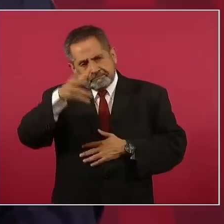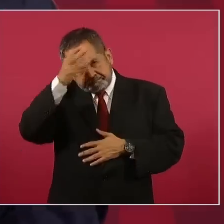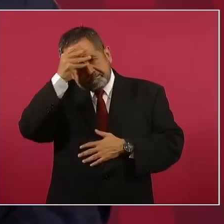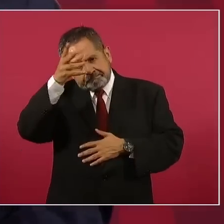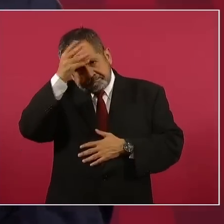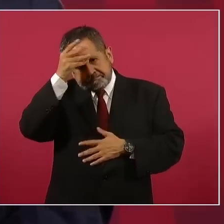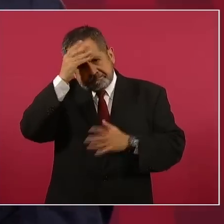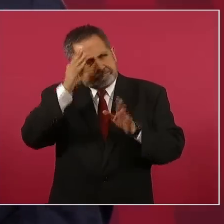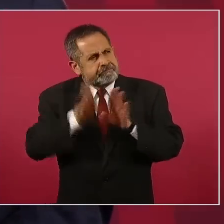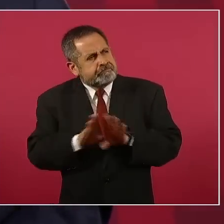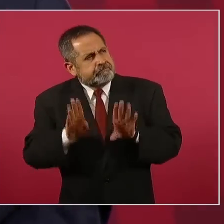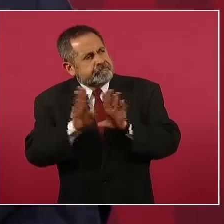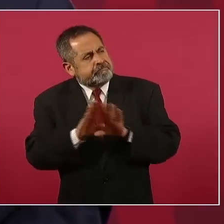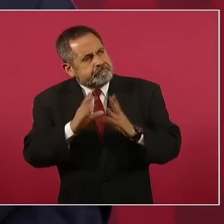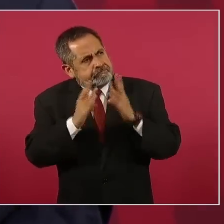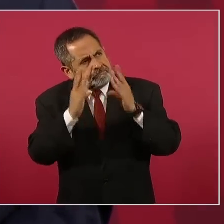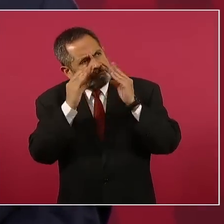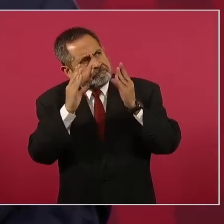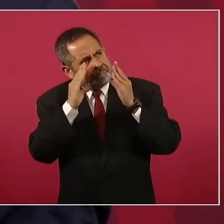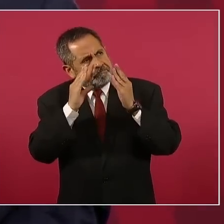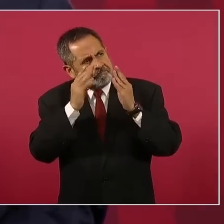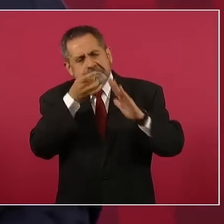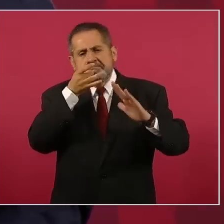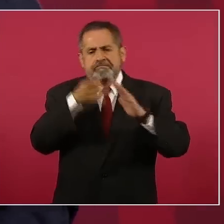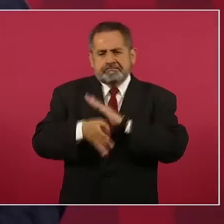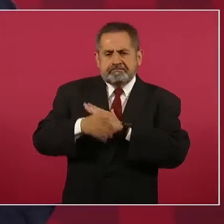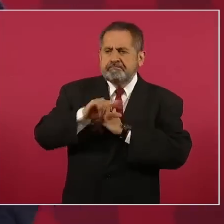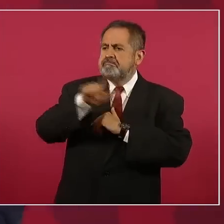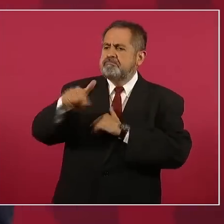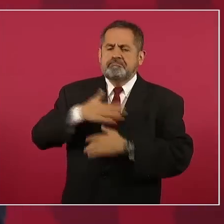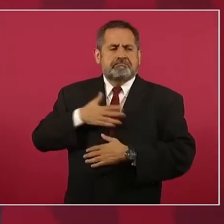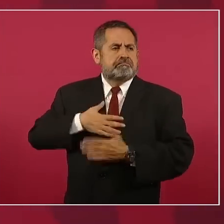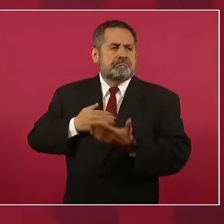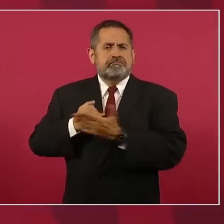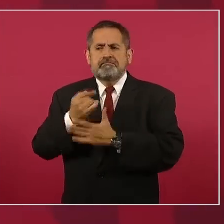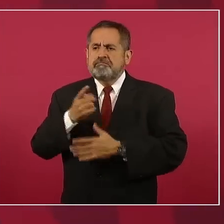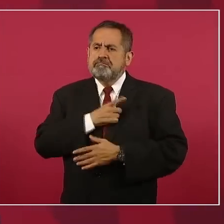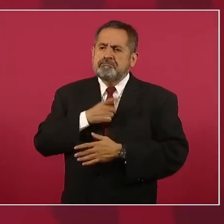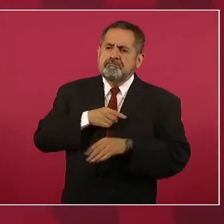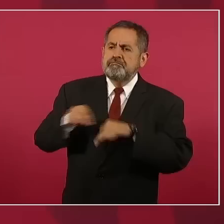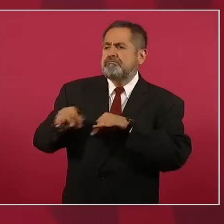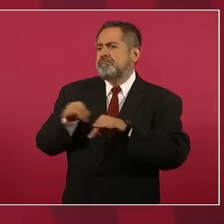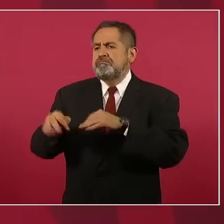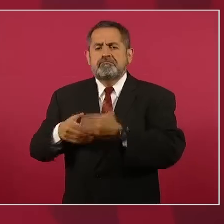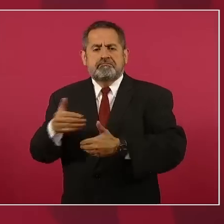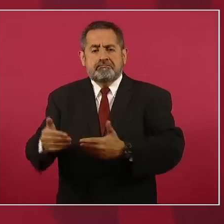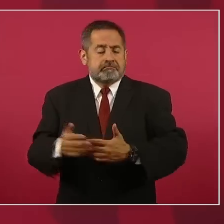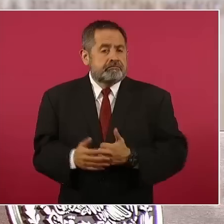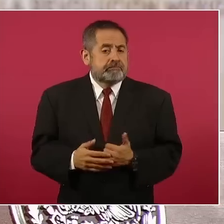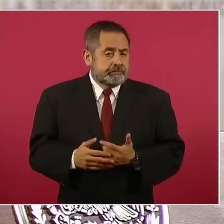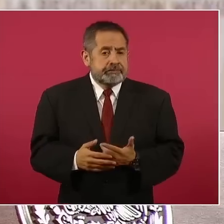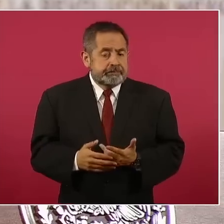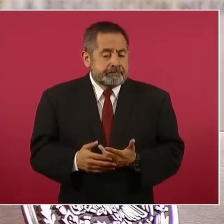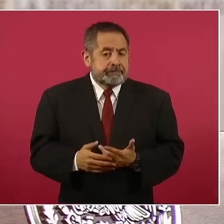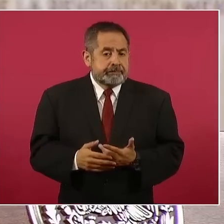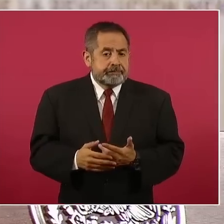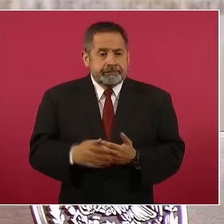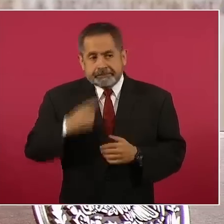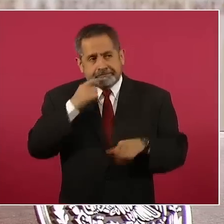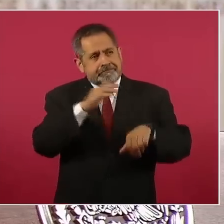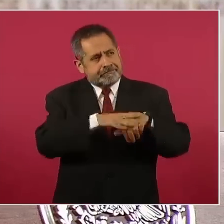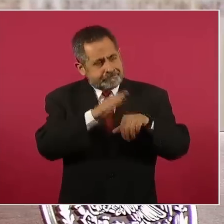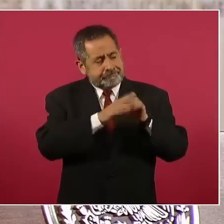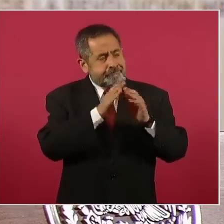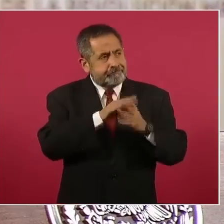capacitarse. Y se les propuso que se amplíe y que se invierta